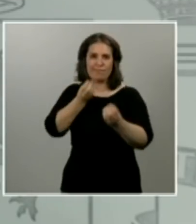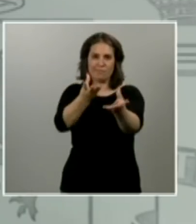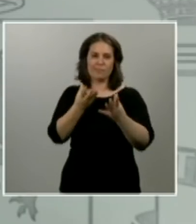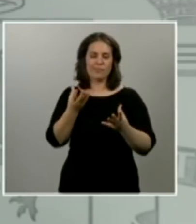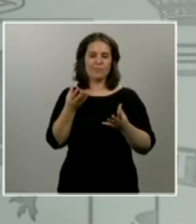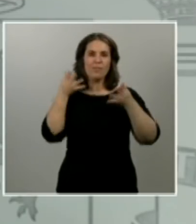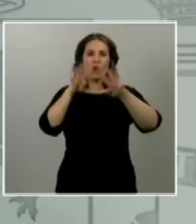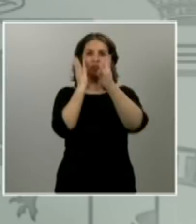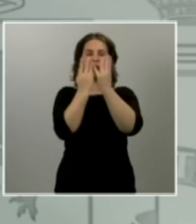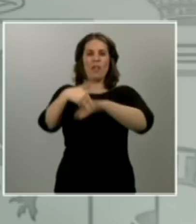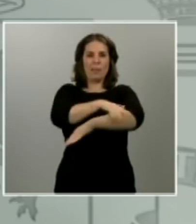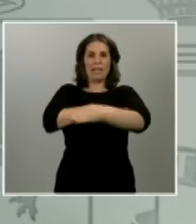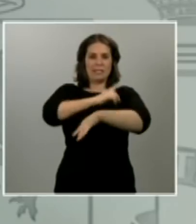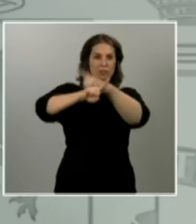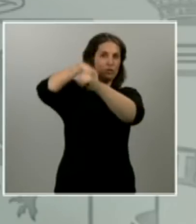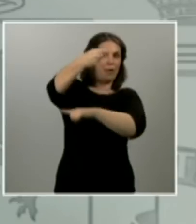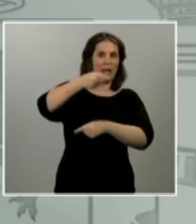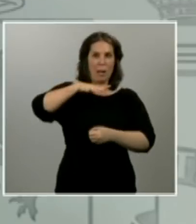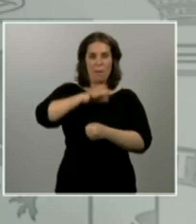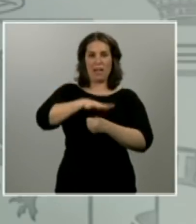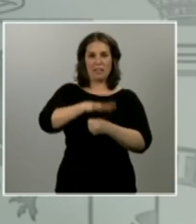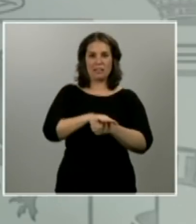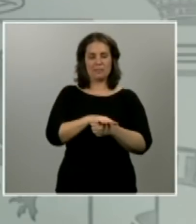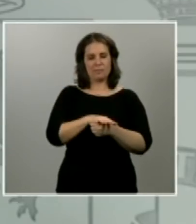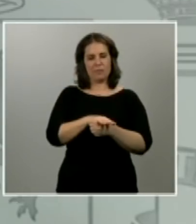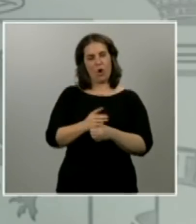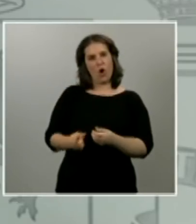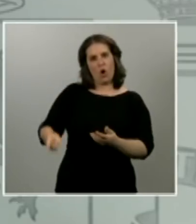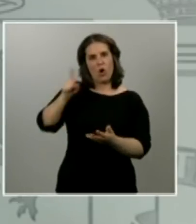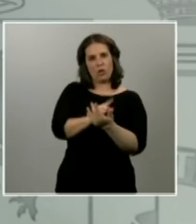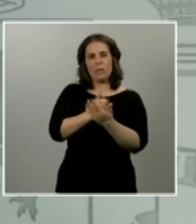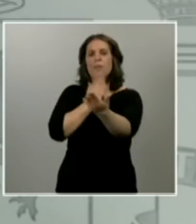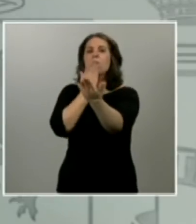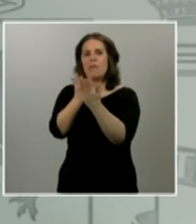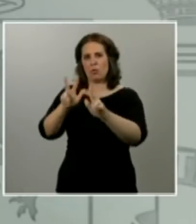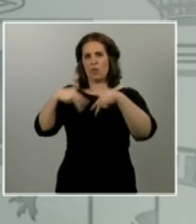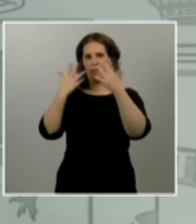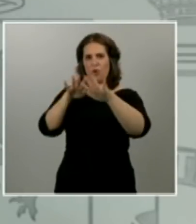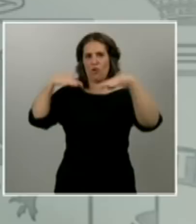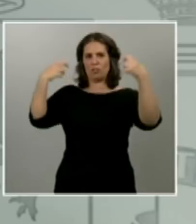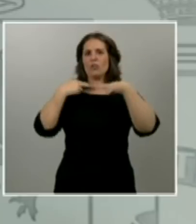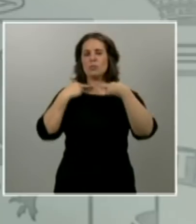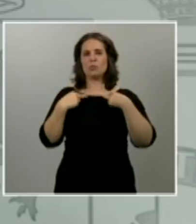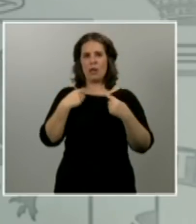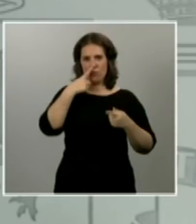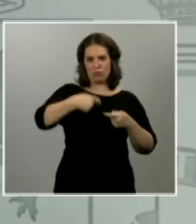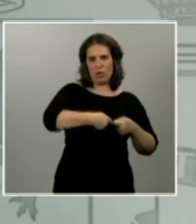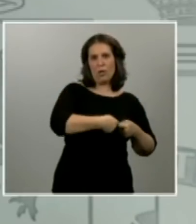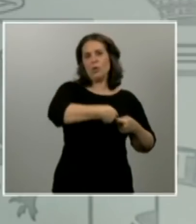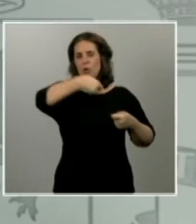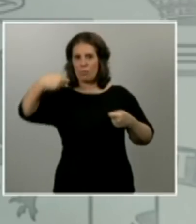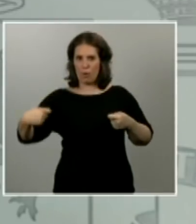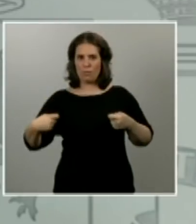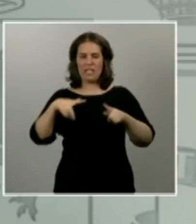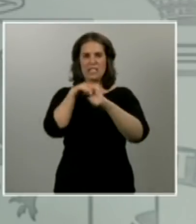martes solicitará de nuevo la autorización del Congreso de los Diputados para prorrogar por segunda vez el estado